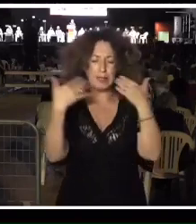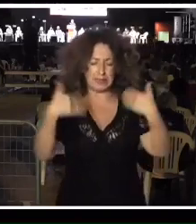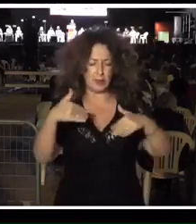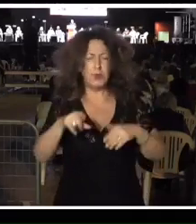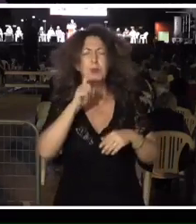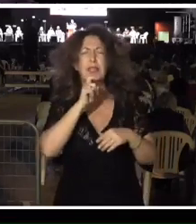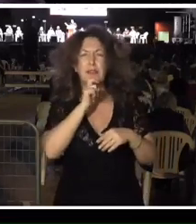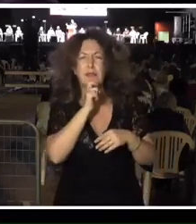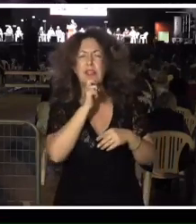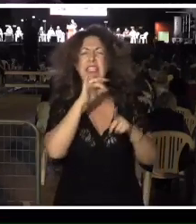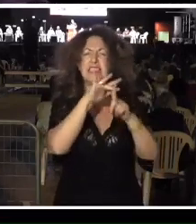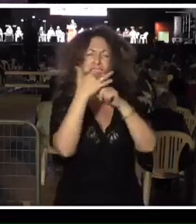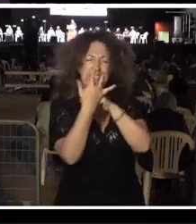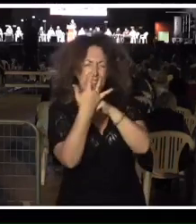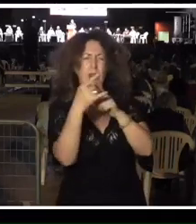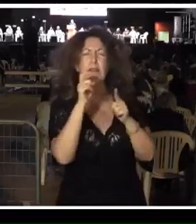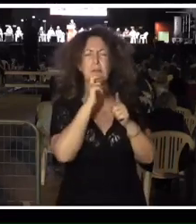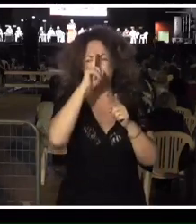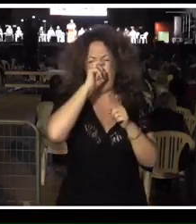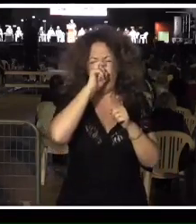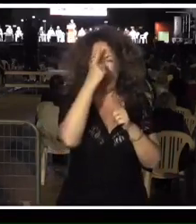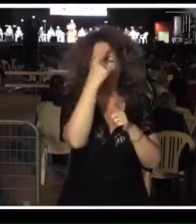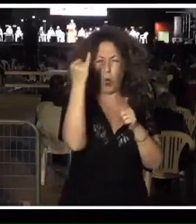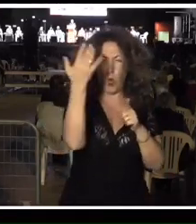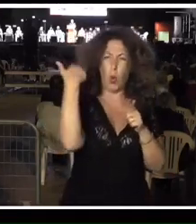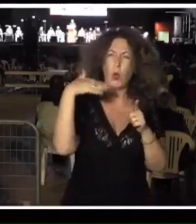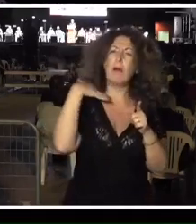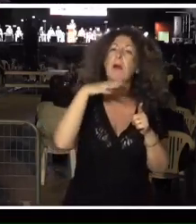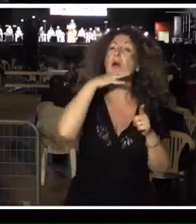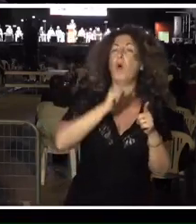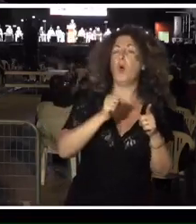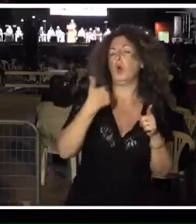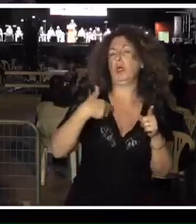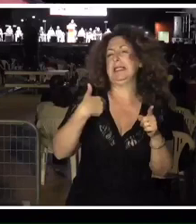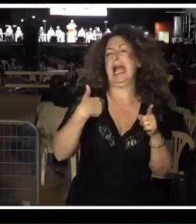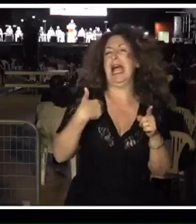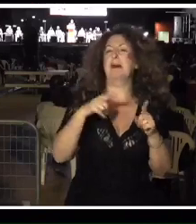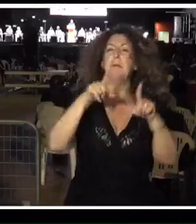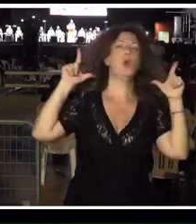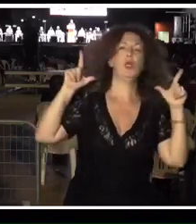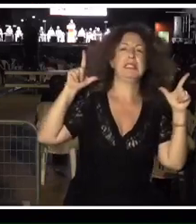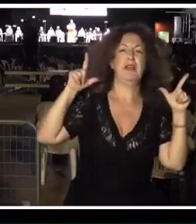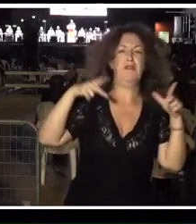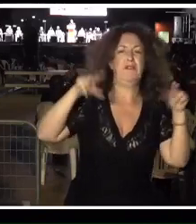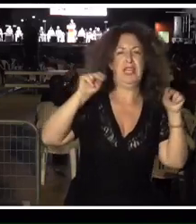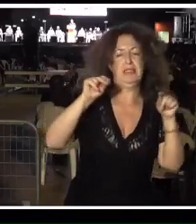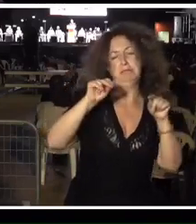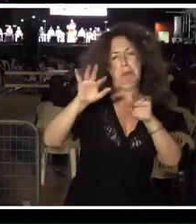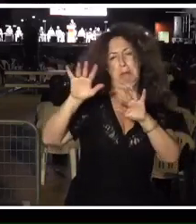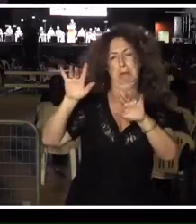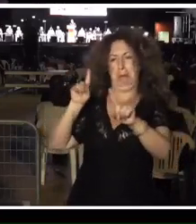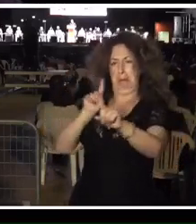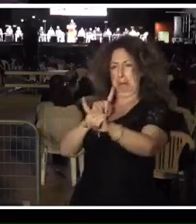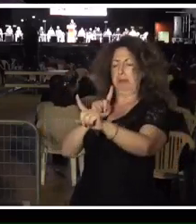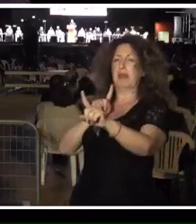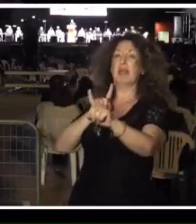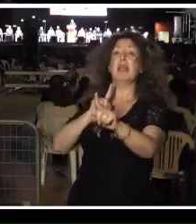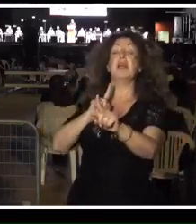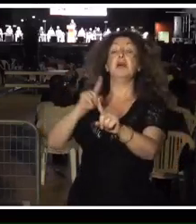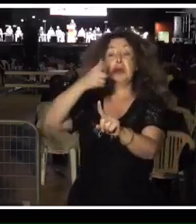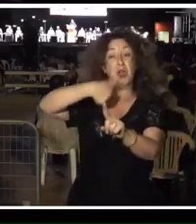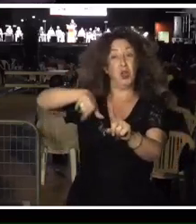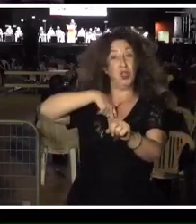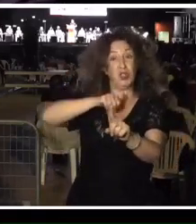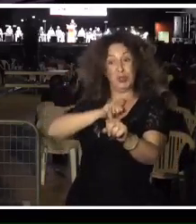políticas, una vez ya Julio estaba fuera de la primera línea, los que sí estábamos en primera línea le llamábamos para